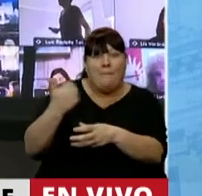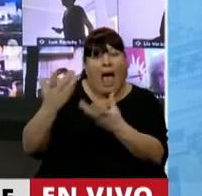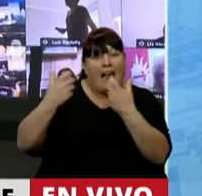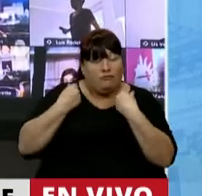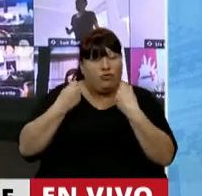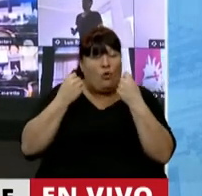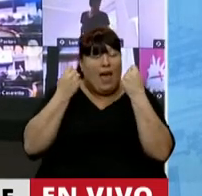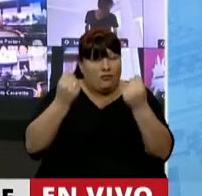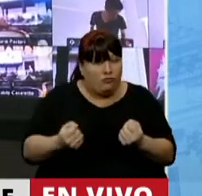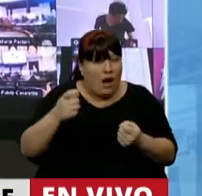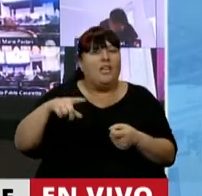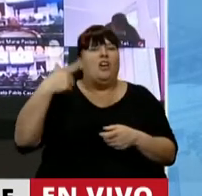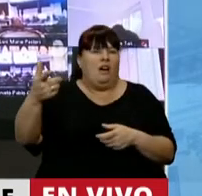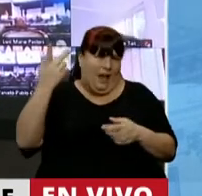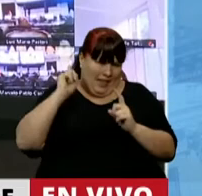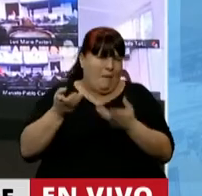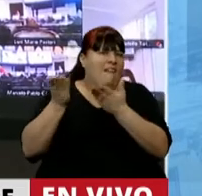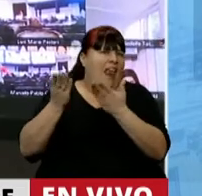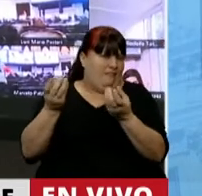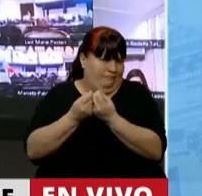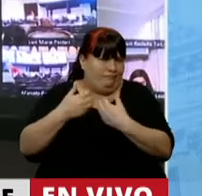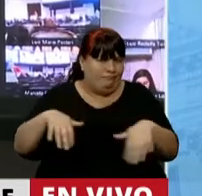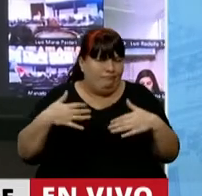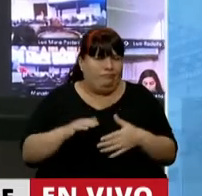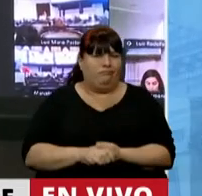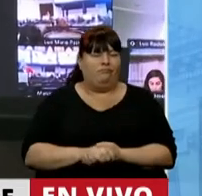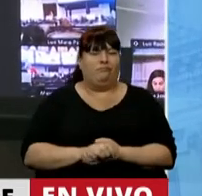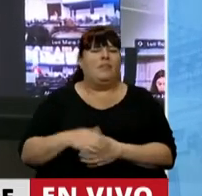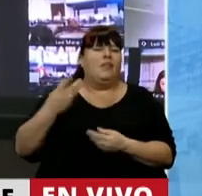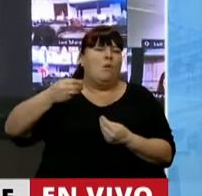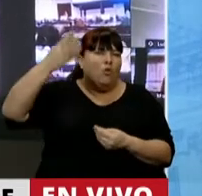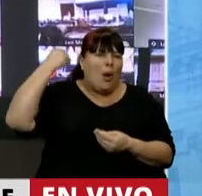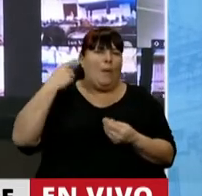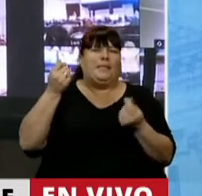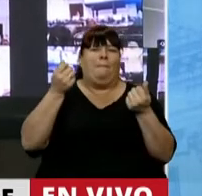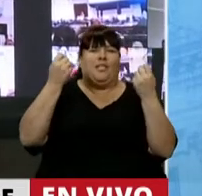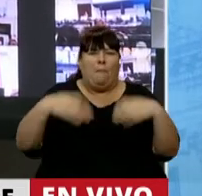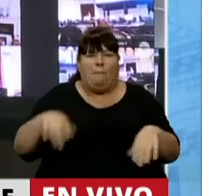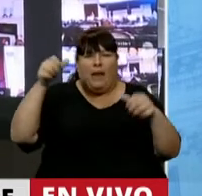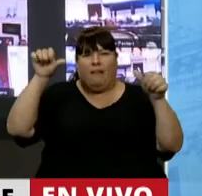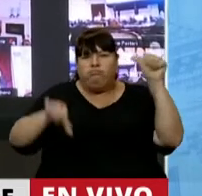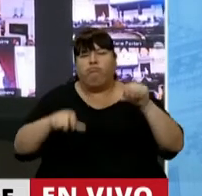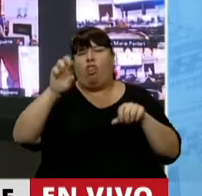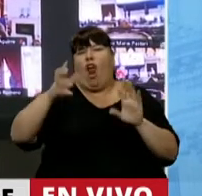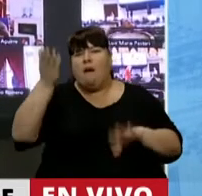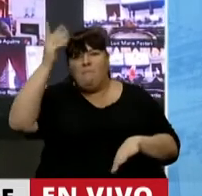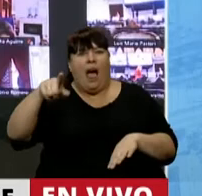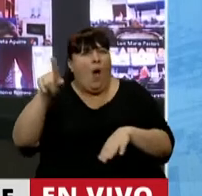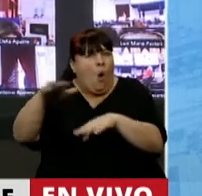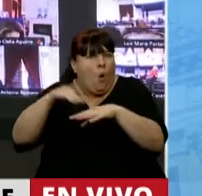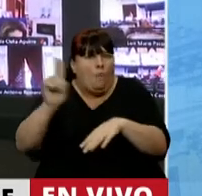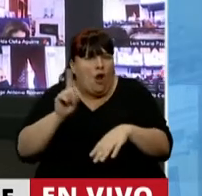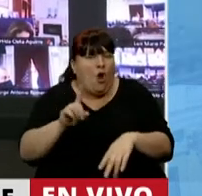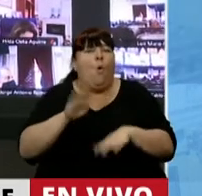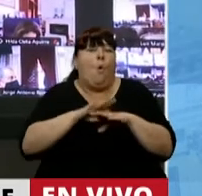mismos que han tenido grandes beneficios en sucesivas devaluaciones que tuvo el país y no tienen la culpa de ello,